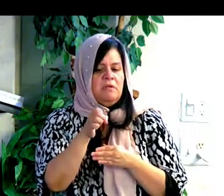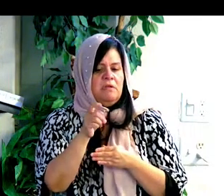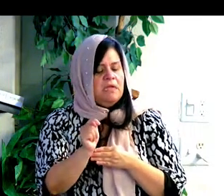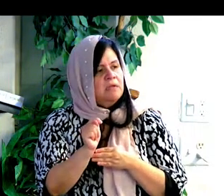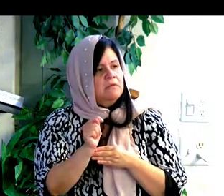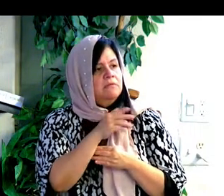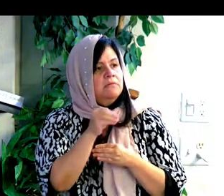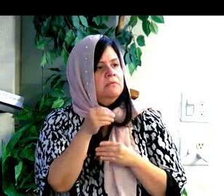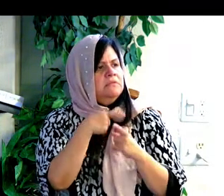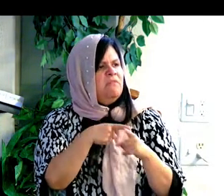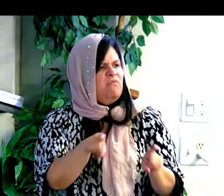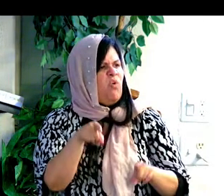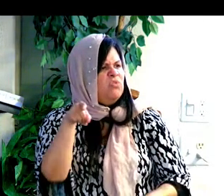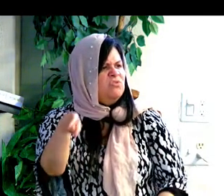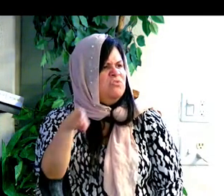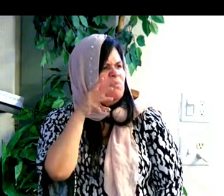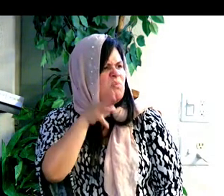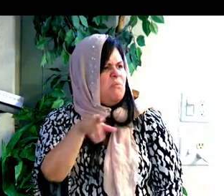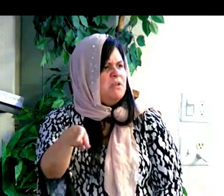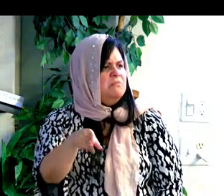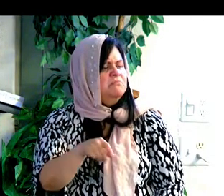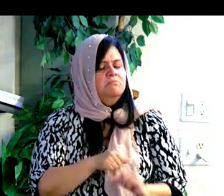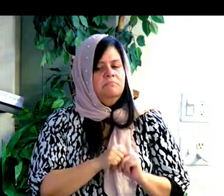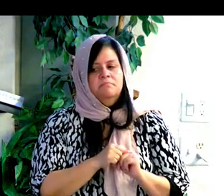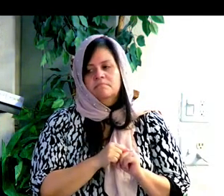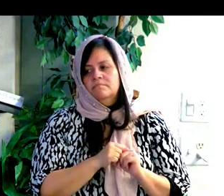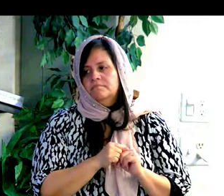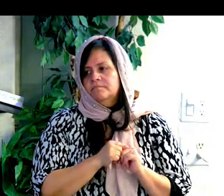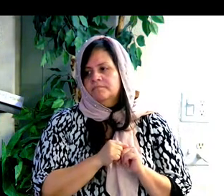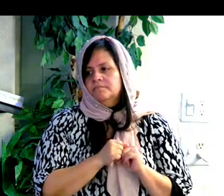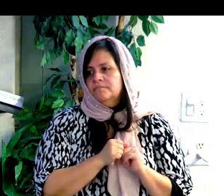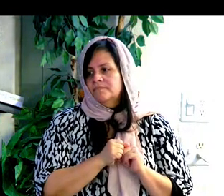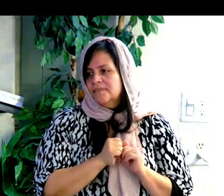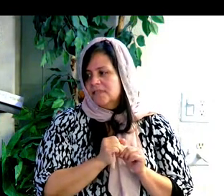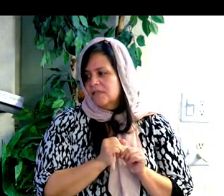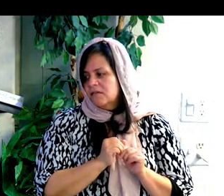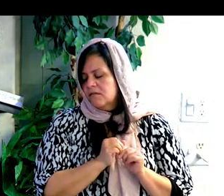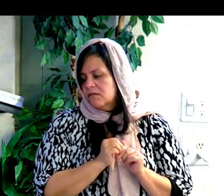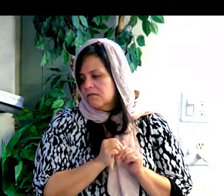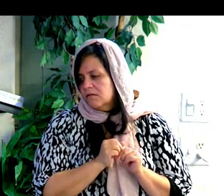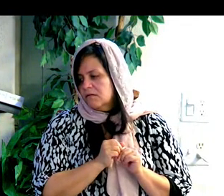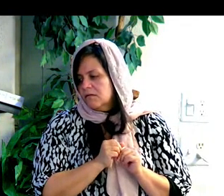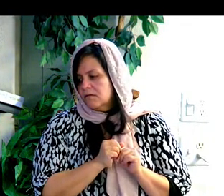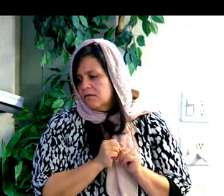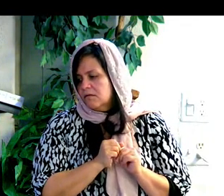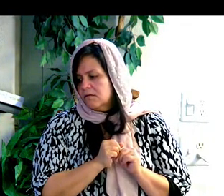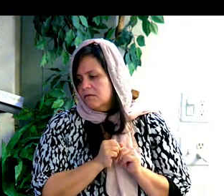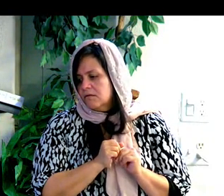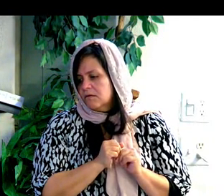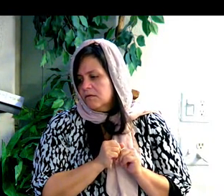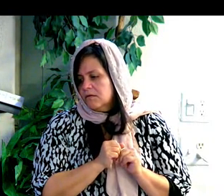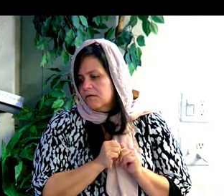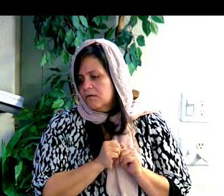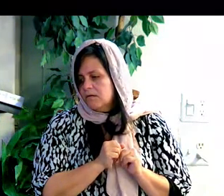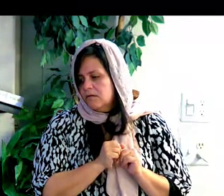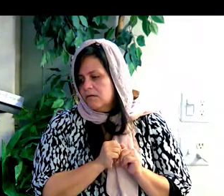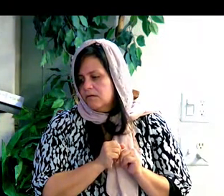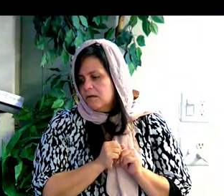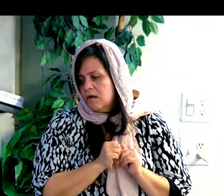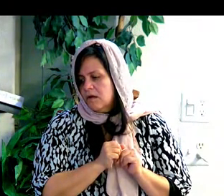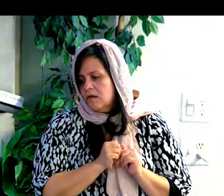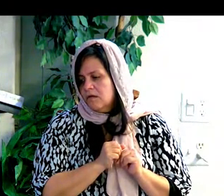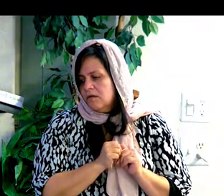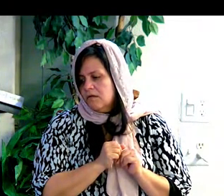Y respondiendo, él les dijo, ¿qué os mandó Moisés? Y ellos dijeron, pues Moisés permitió al hombre